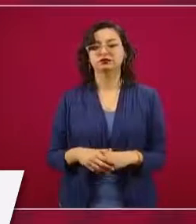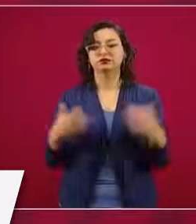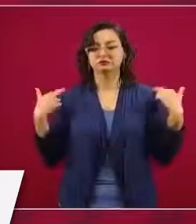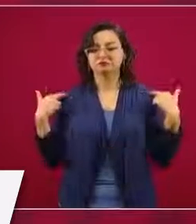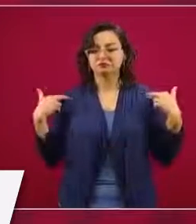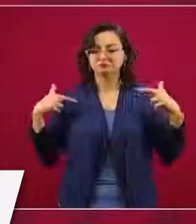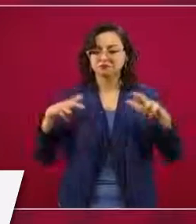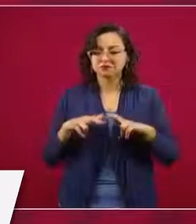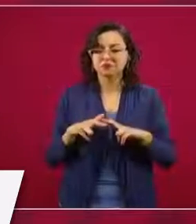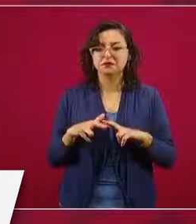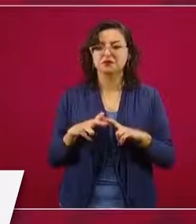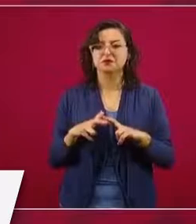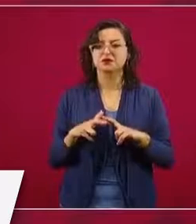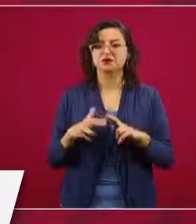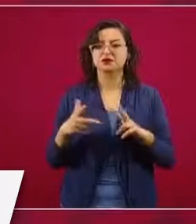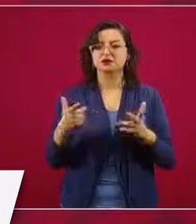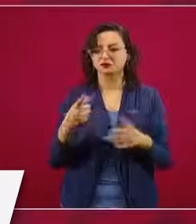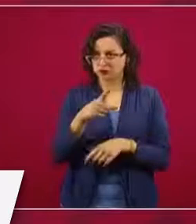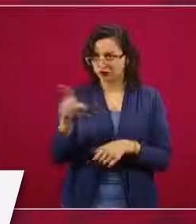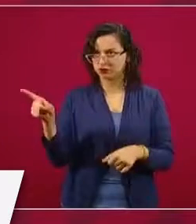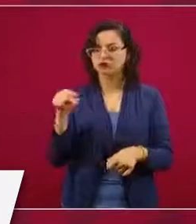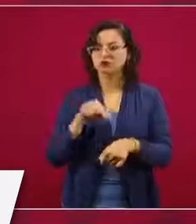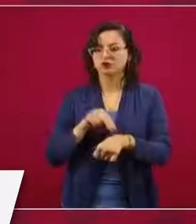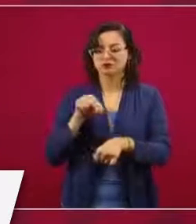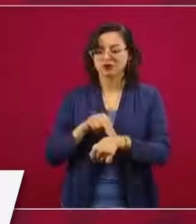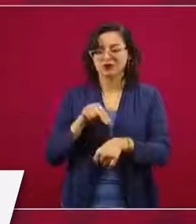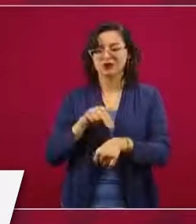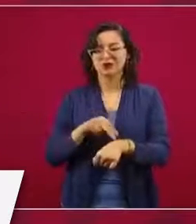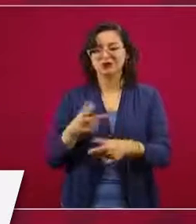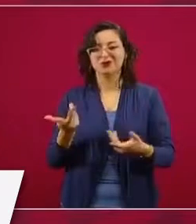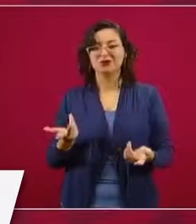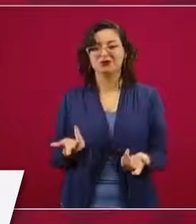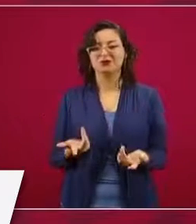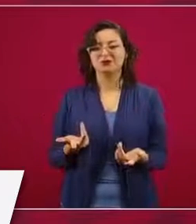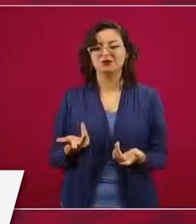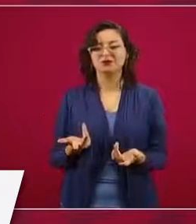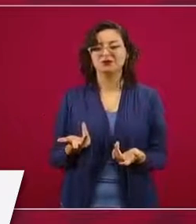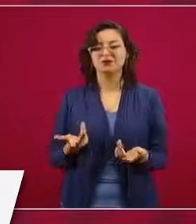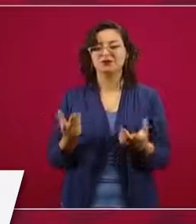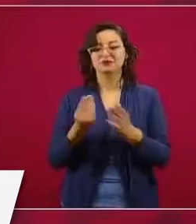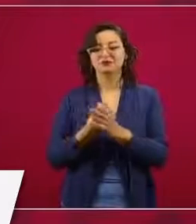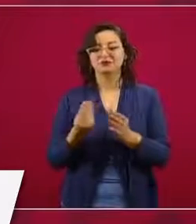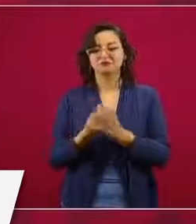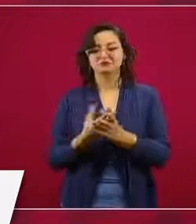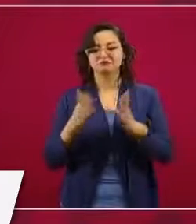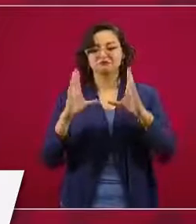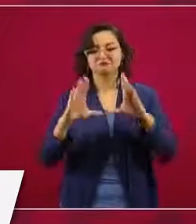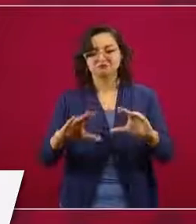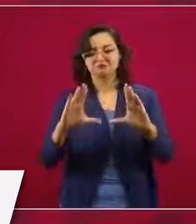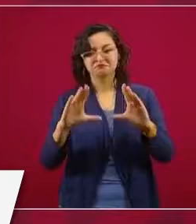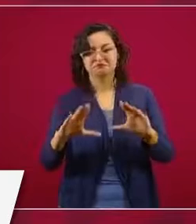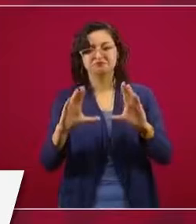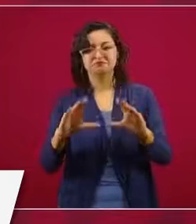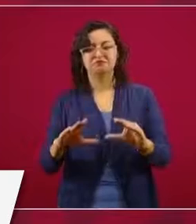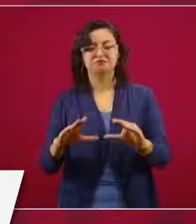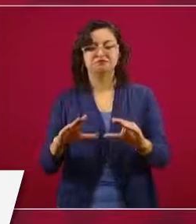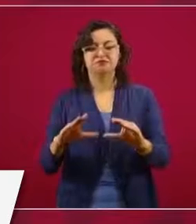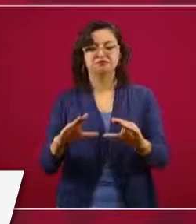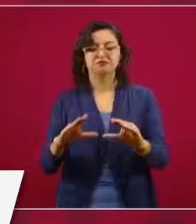maestros, a los médicos que dan clases en